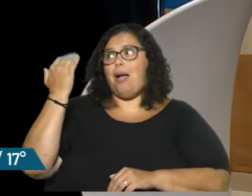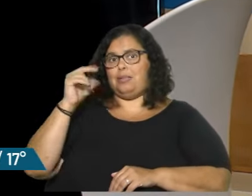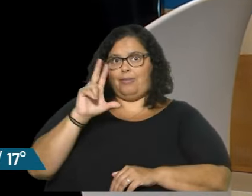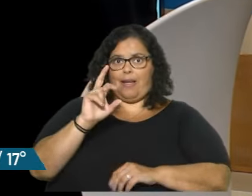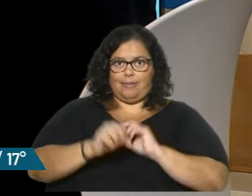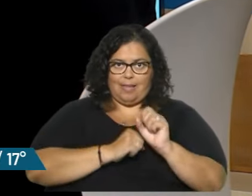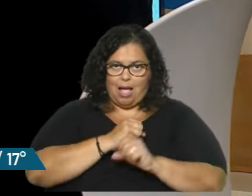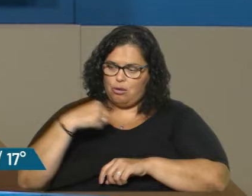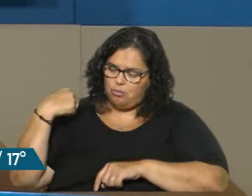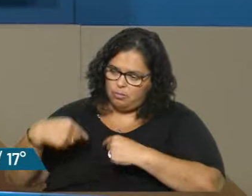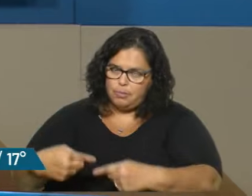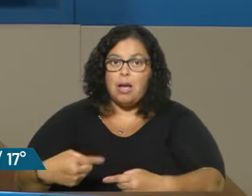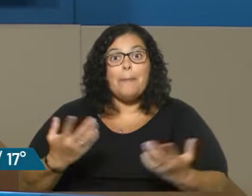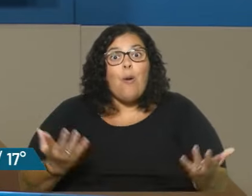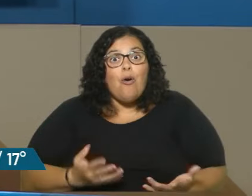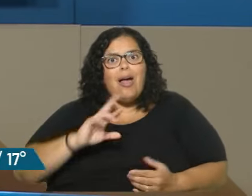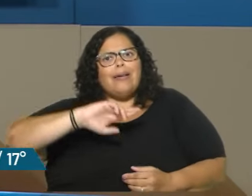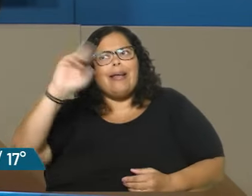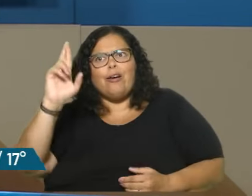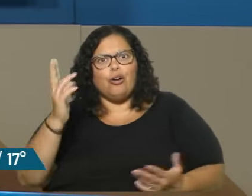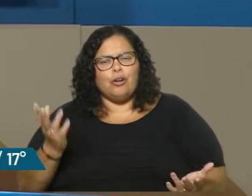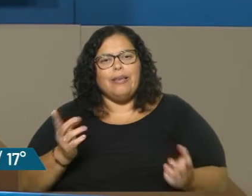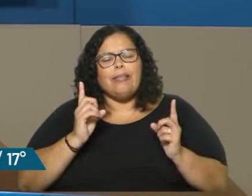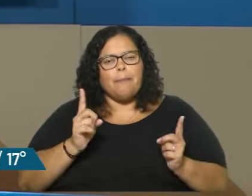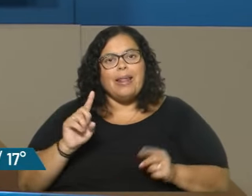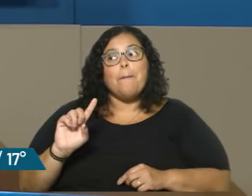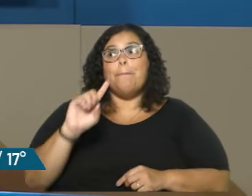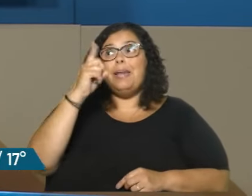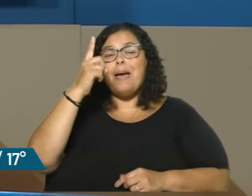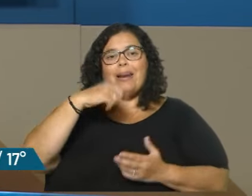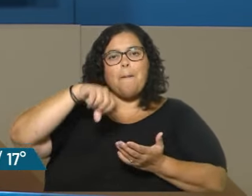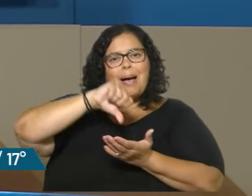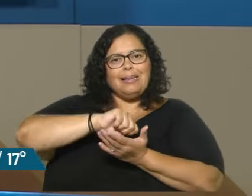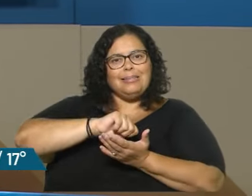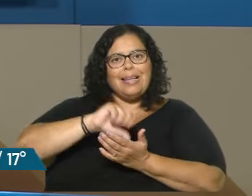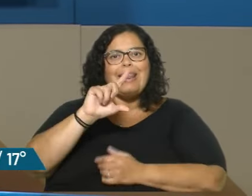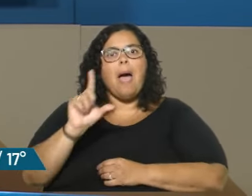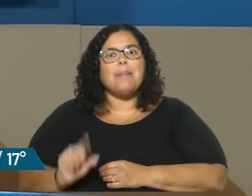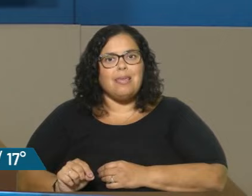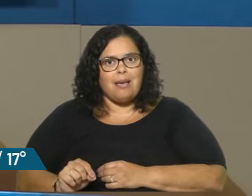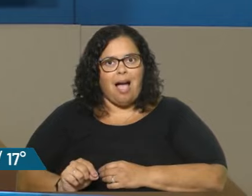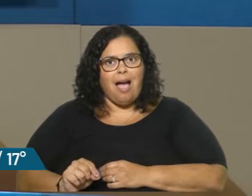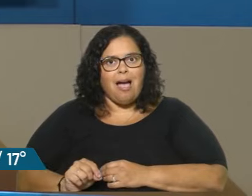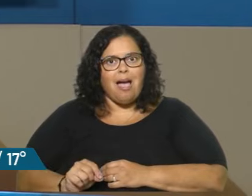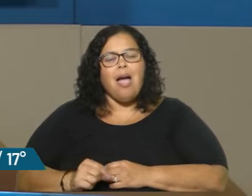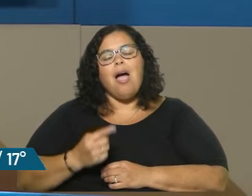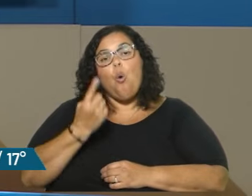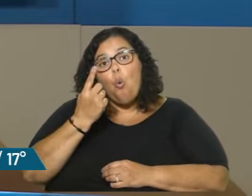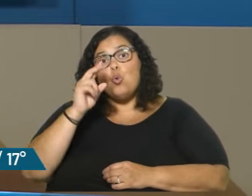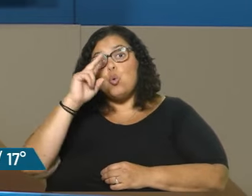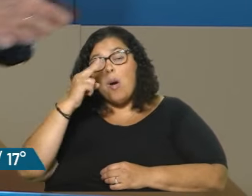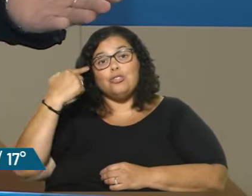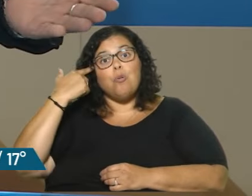esto sin poder resolverlo. Pero batimos récord y además somos primeros en las Américas. Un uruguayo se suicida cada 11 horas.